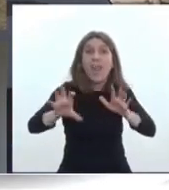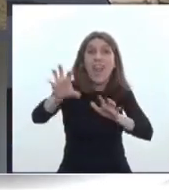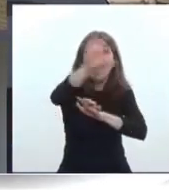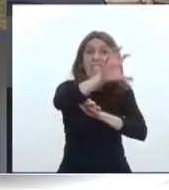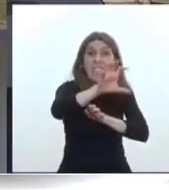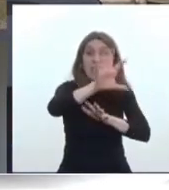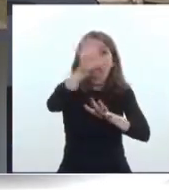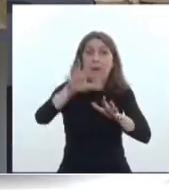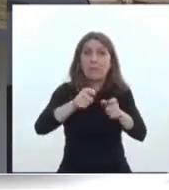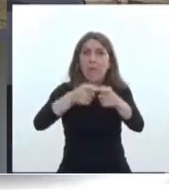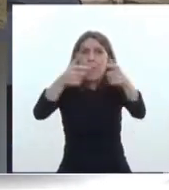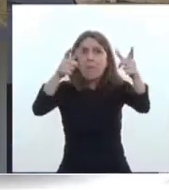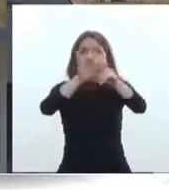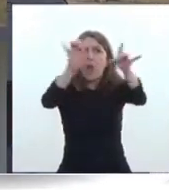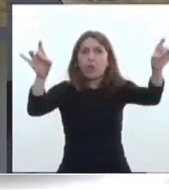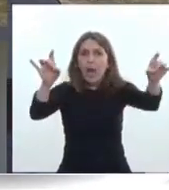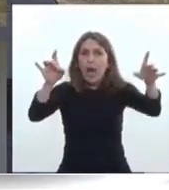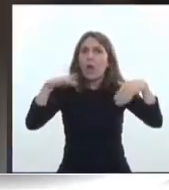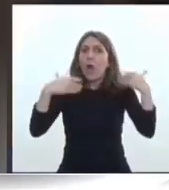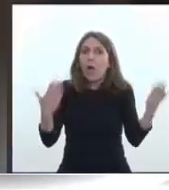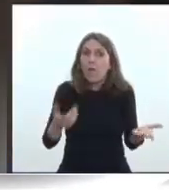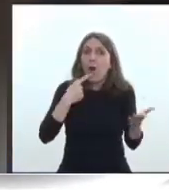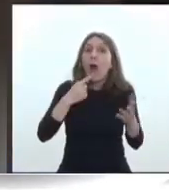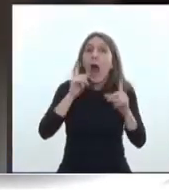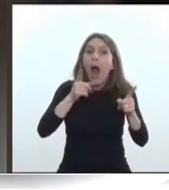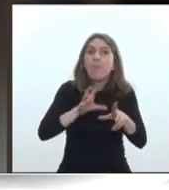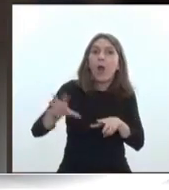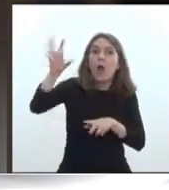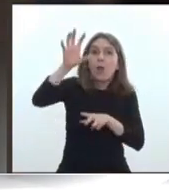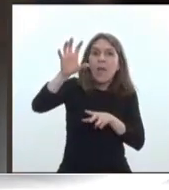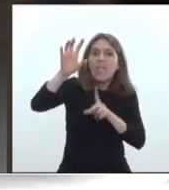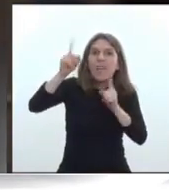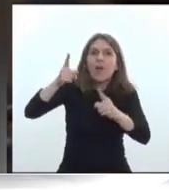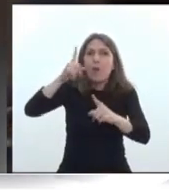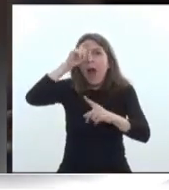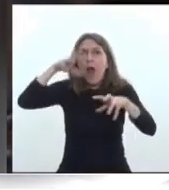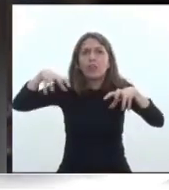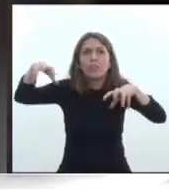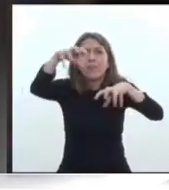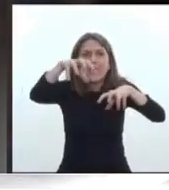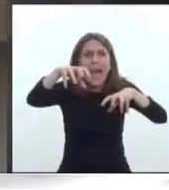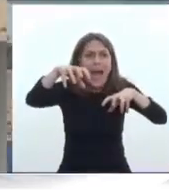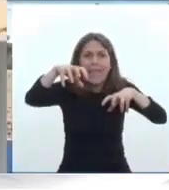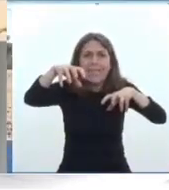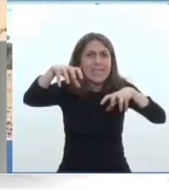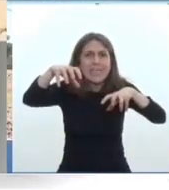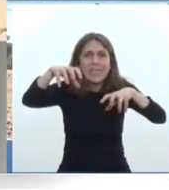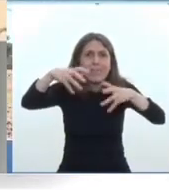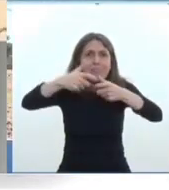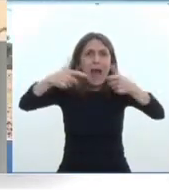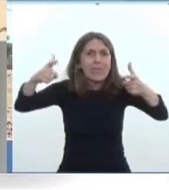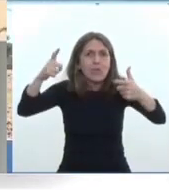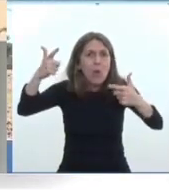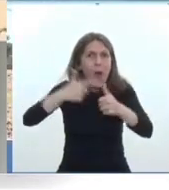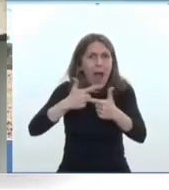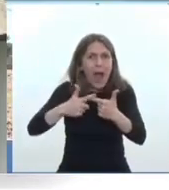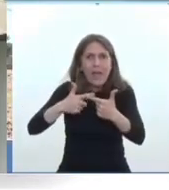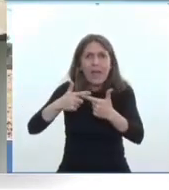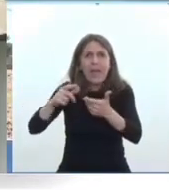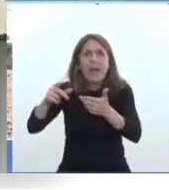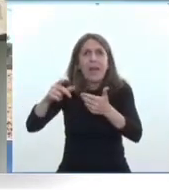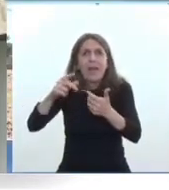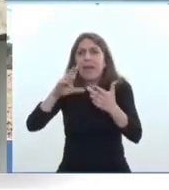infraestructura se fue olvidando en el interior del país porque no se hicieron hospitales, porque faltan